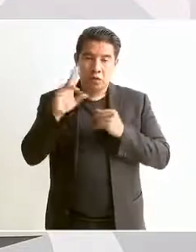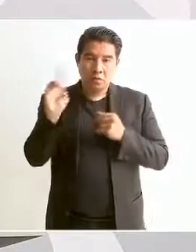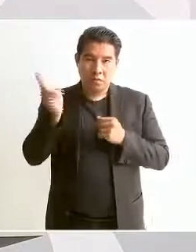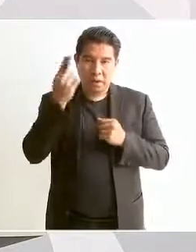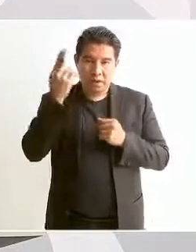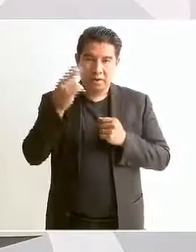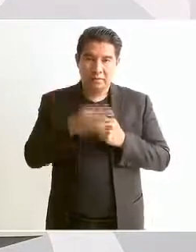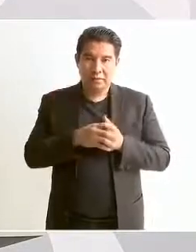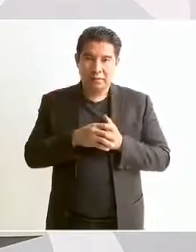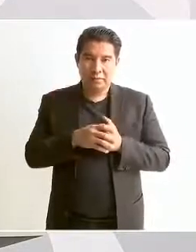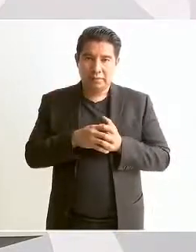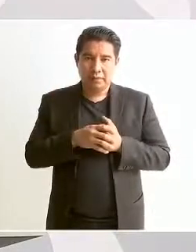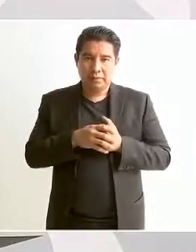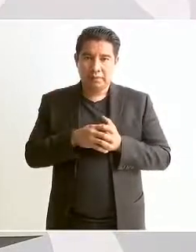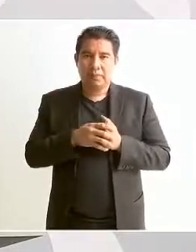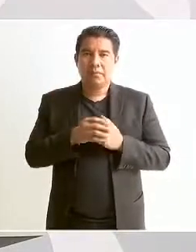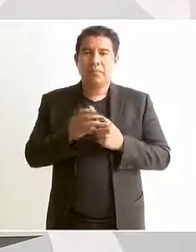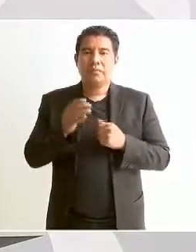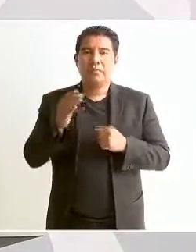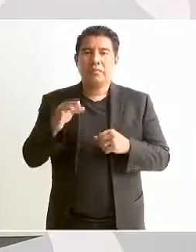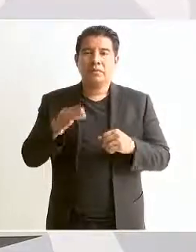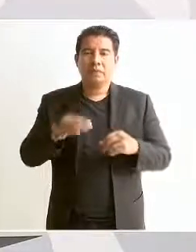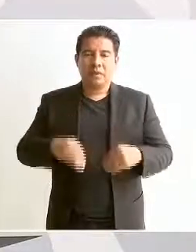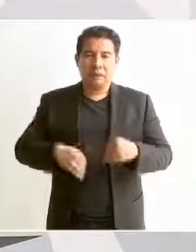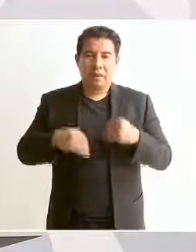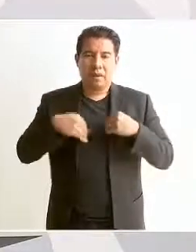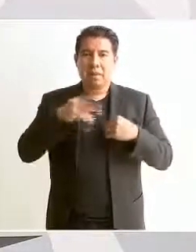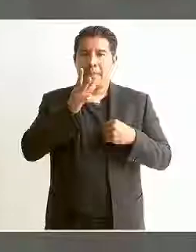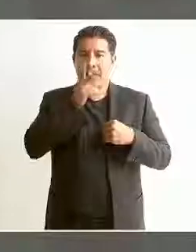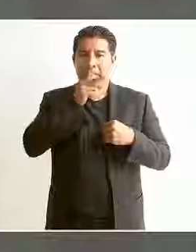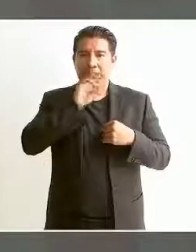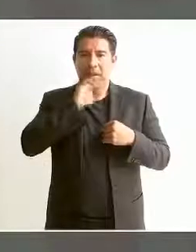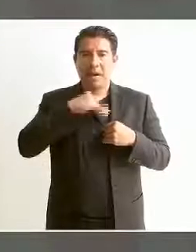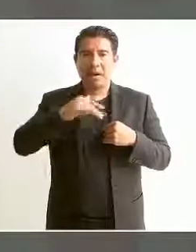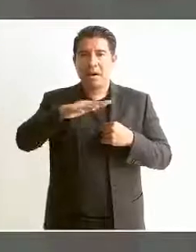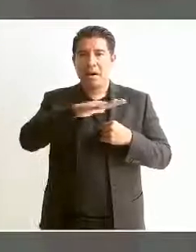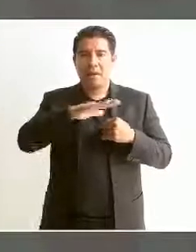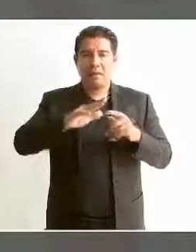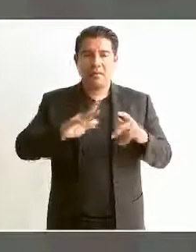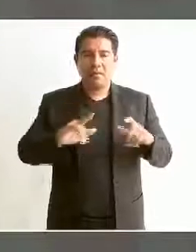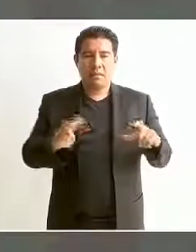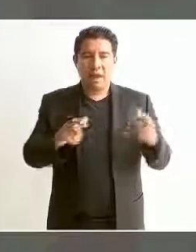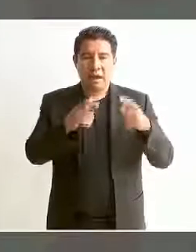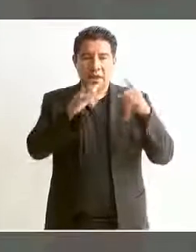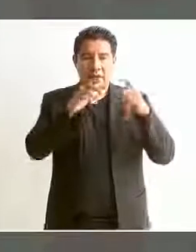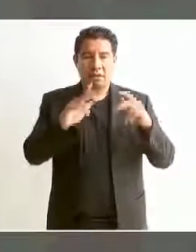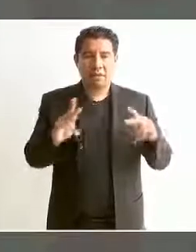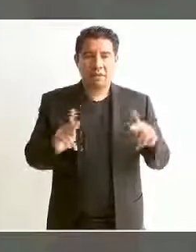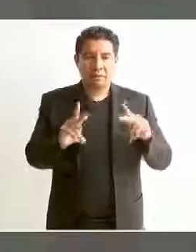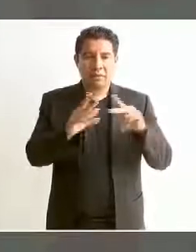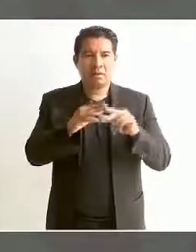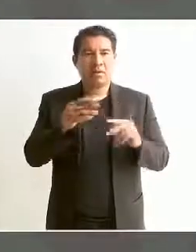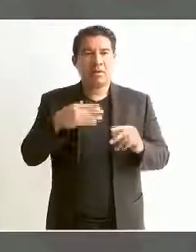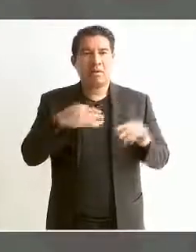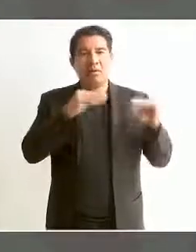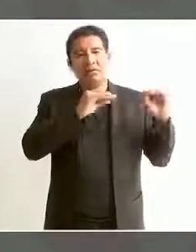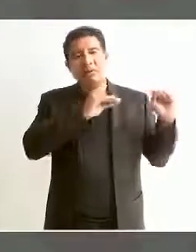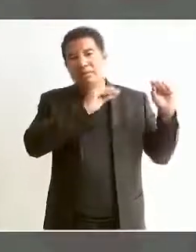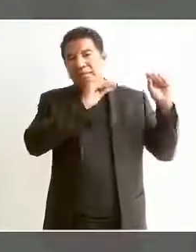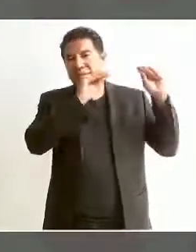y vivían mis padres en Palenque, me trasladaba en vacaciones